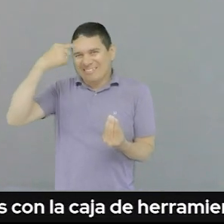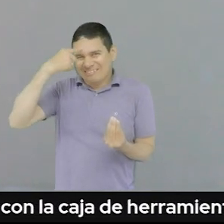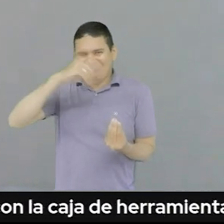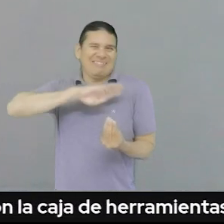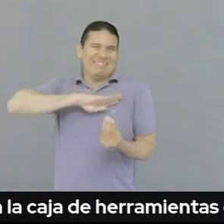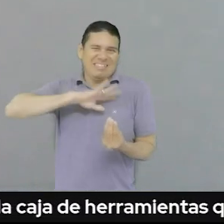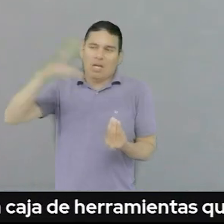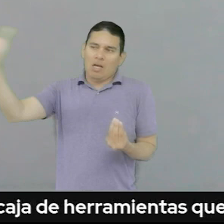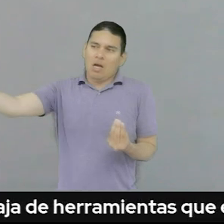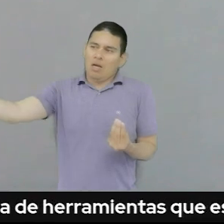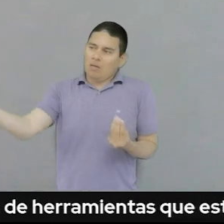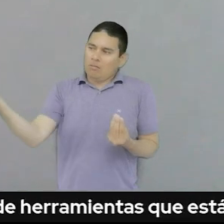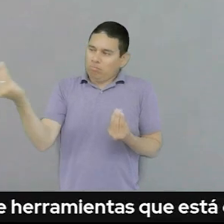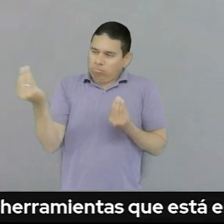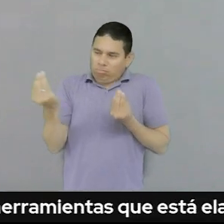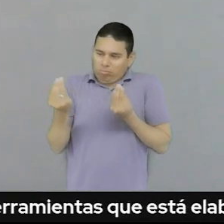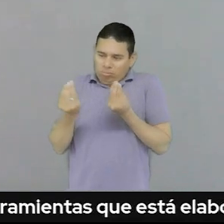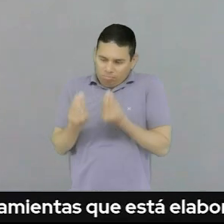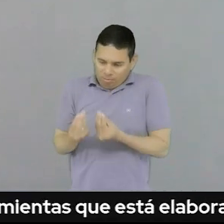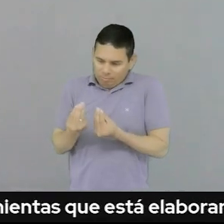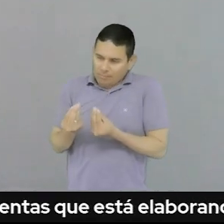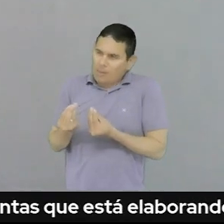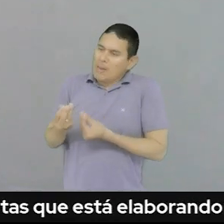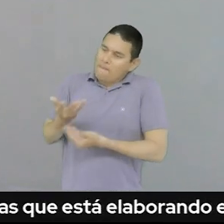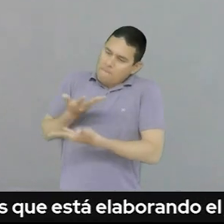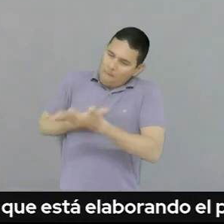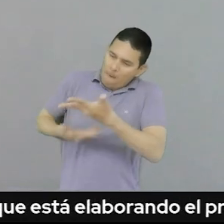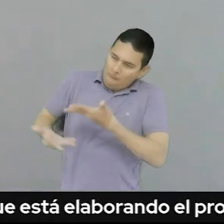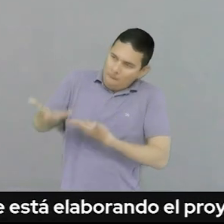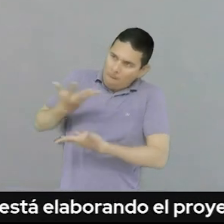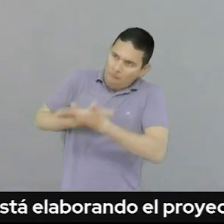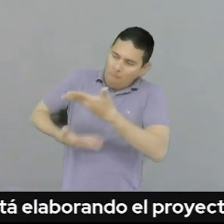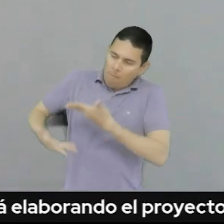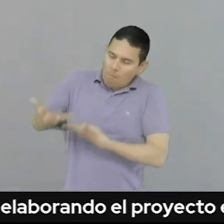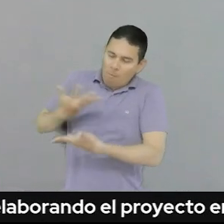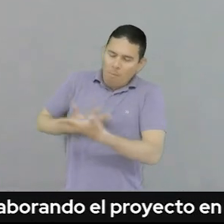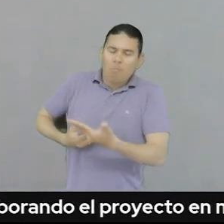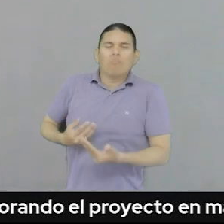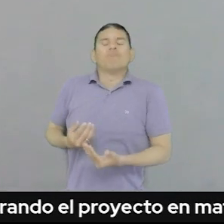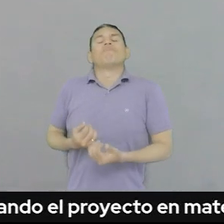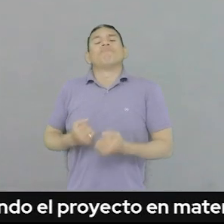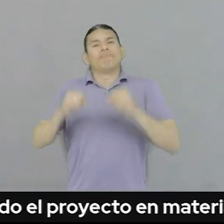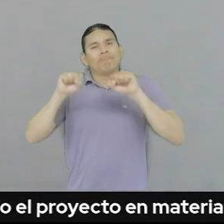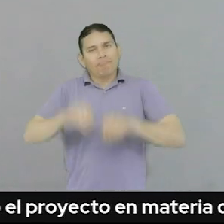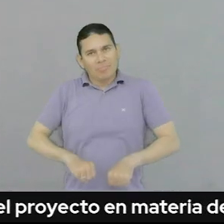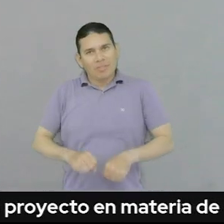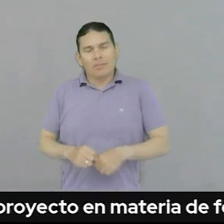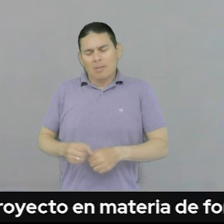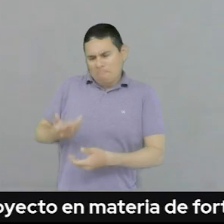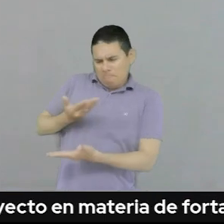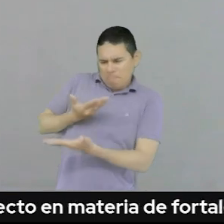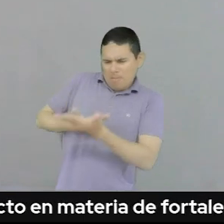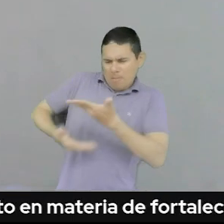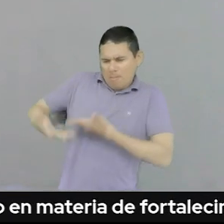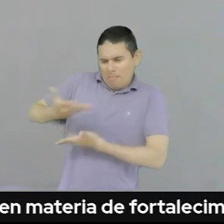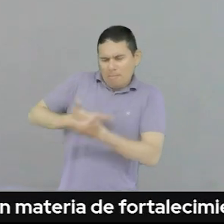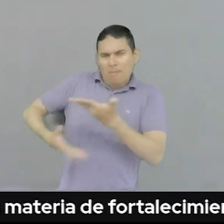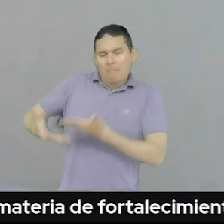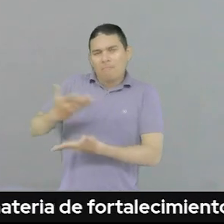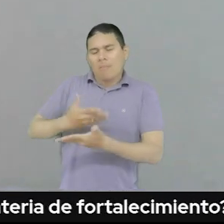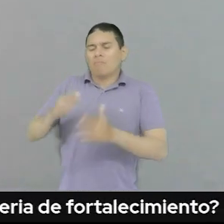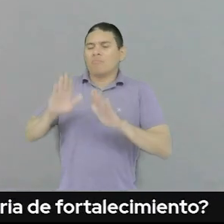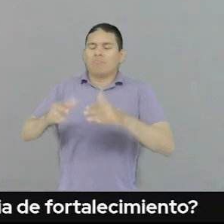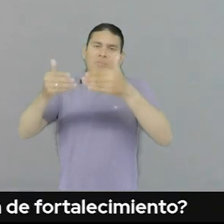alcaldía, bien sea la gobernación y la sociedad civil de las personas con discapacidad para consolidar su proceso de política